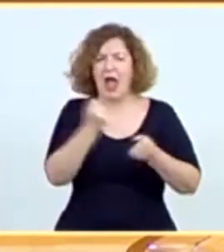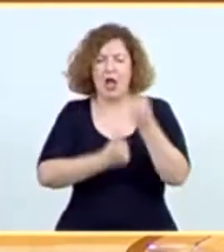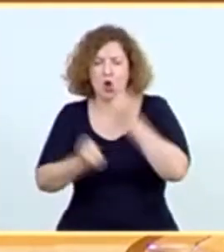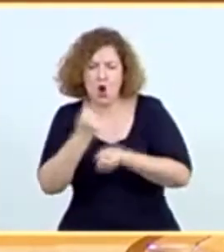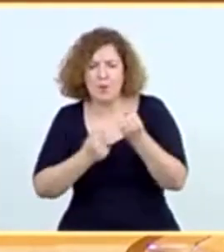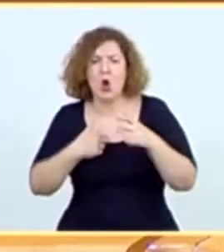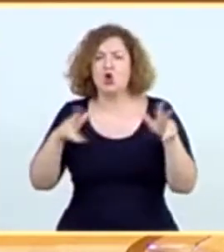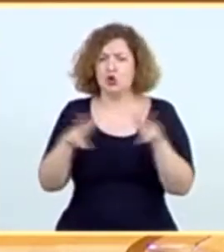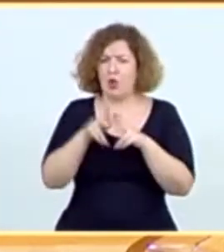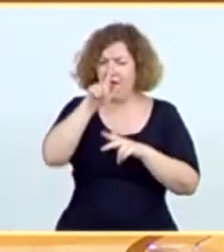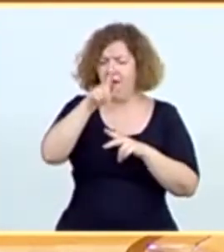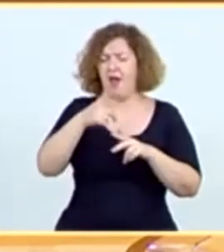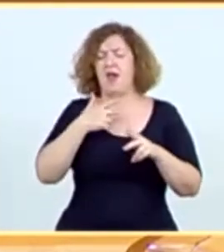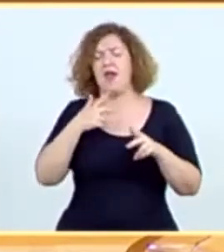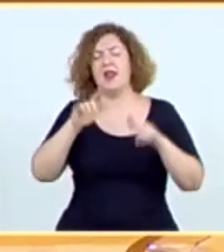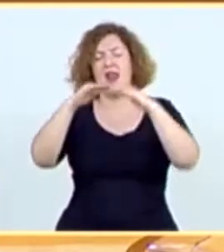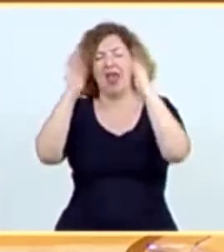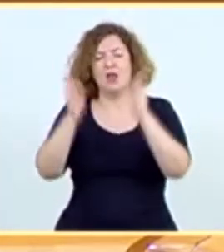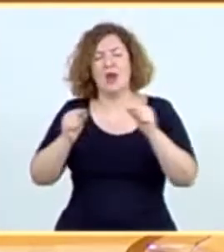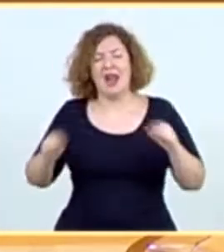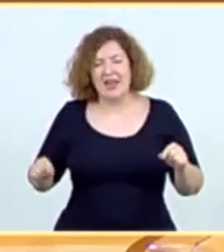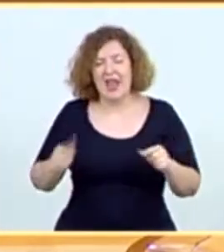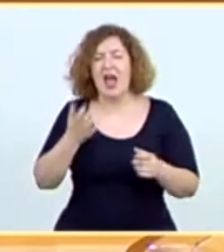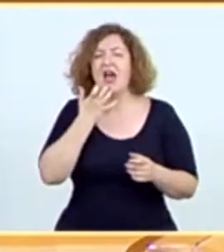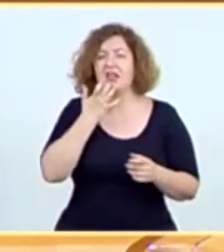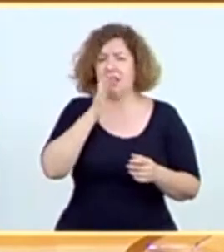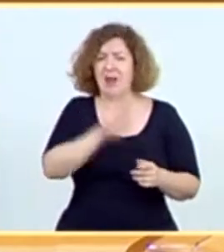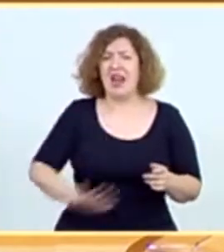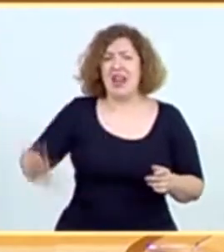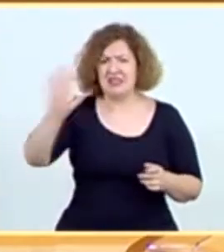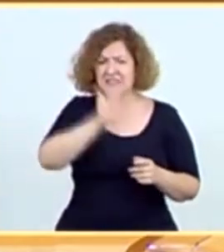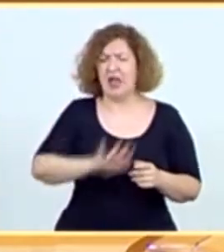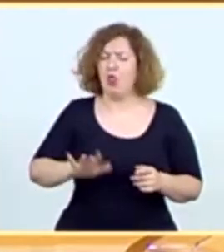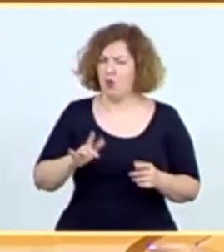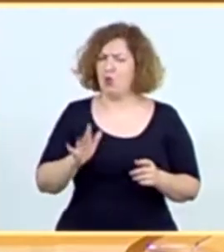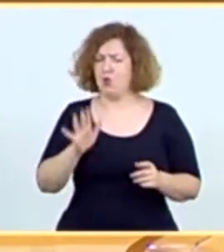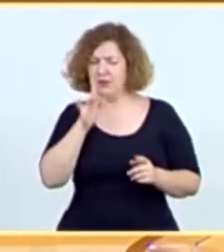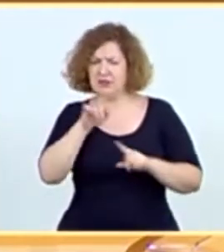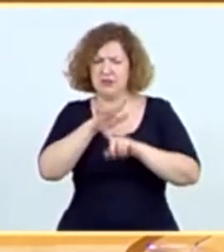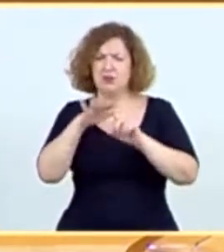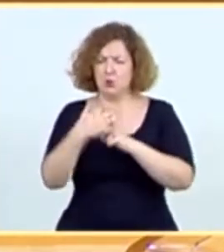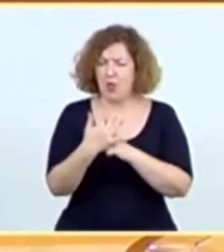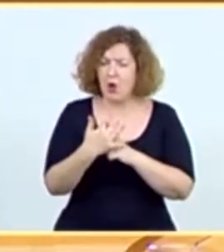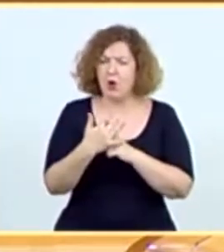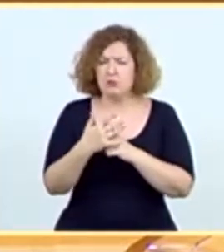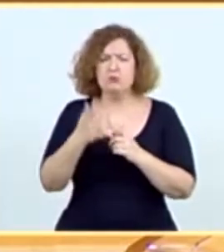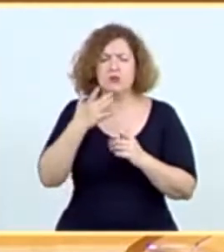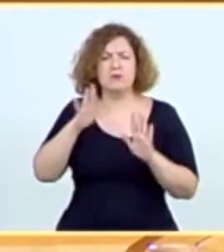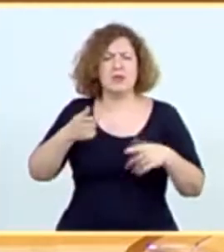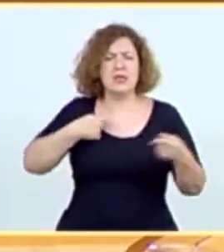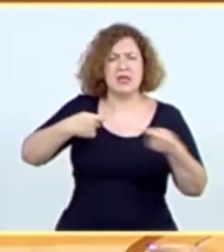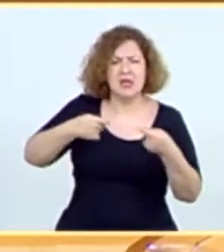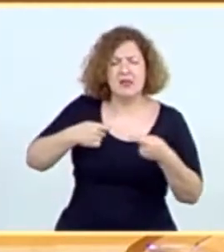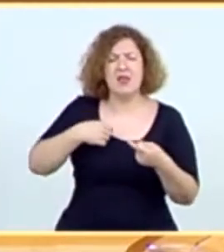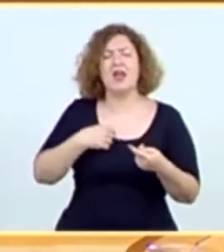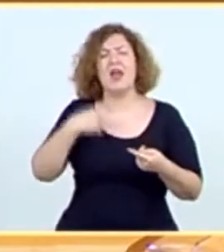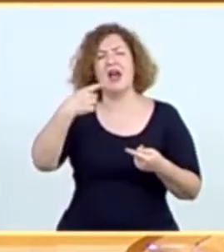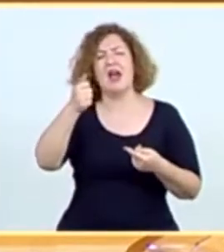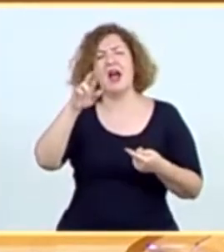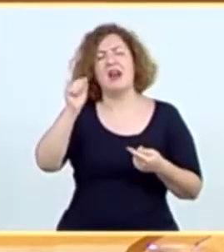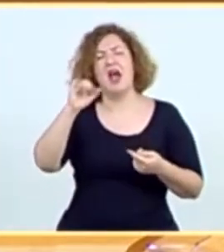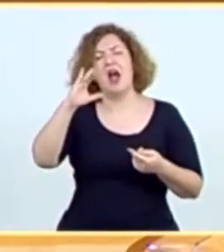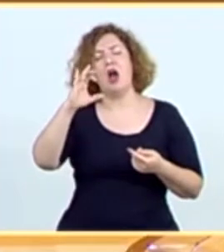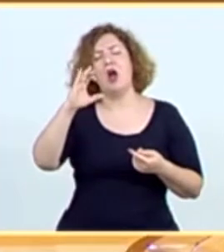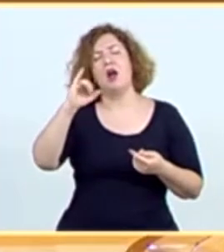social en Euskal Herria y también en el resto de Estado era dramática. Tras una ardua negociación en la que participó Carlos Garay Cochea, ex